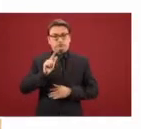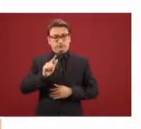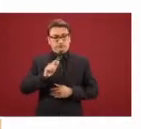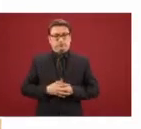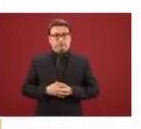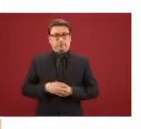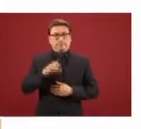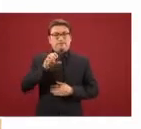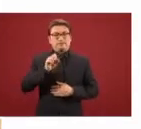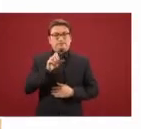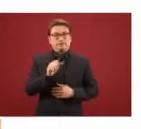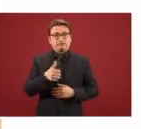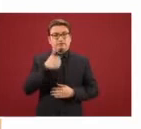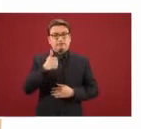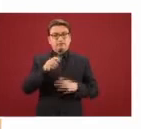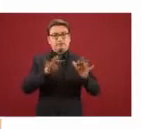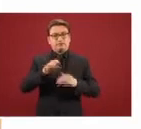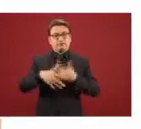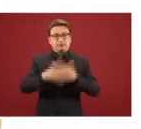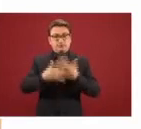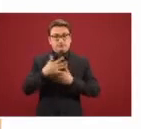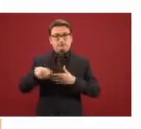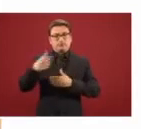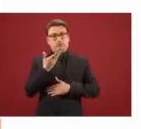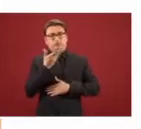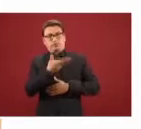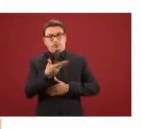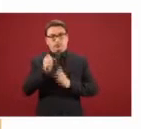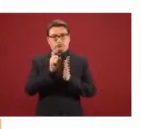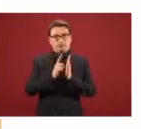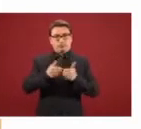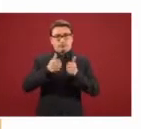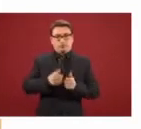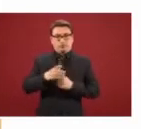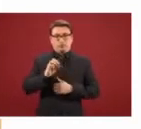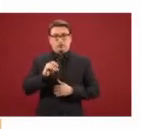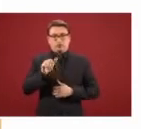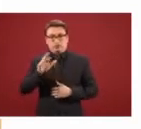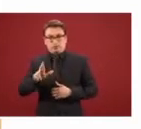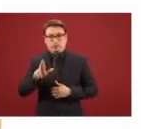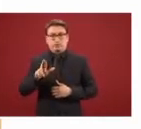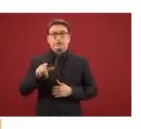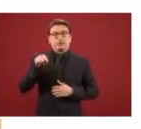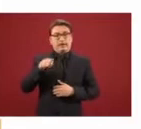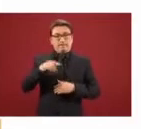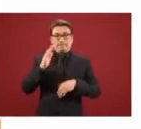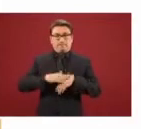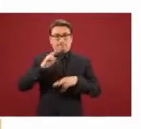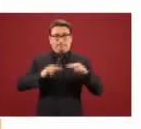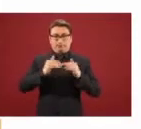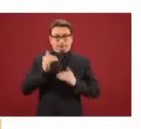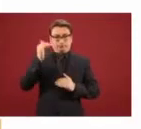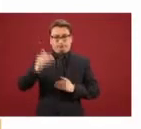Hay 66 mil 915 solicitudes de refugio ante la Comar, es el número más alto que hemos tenido en los